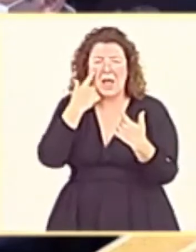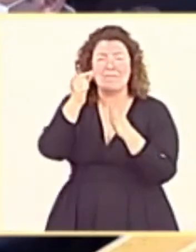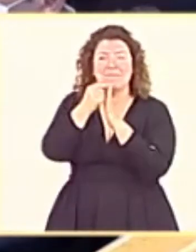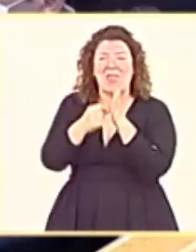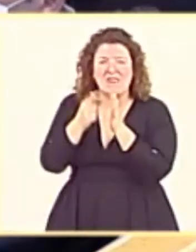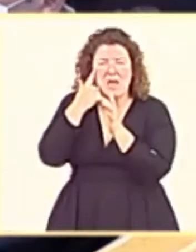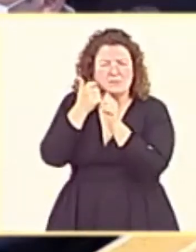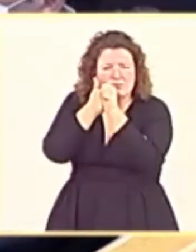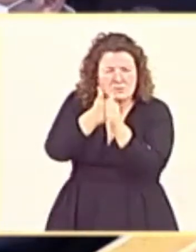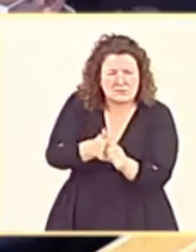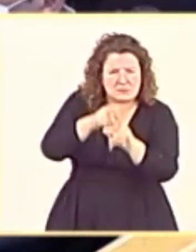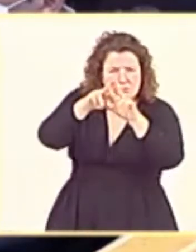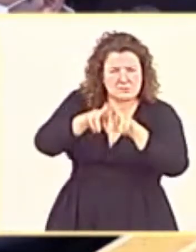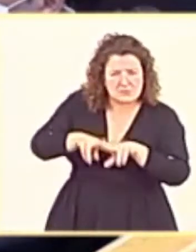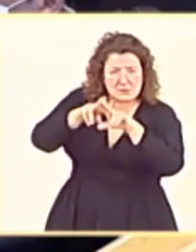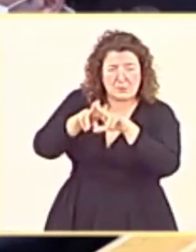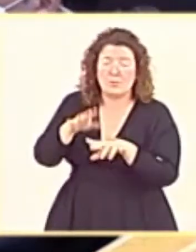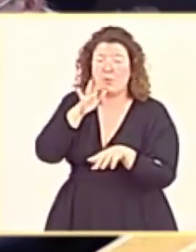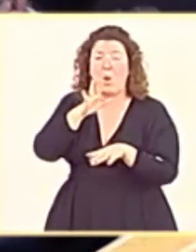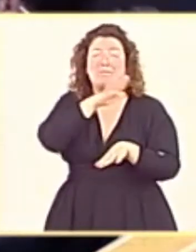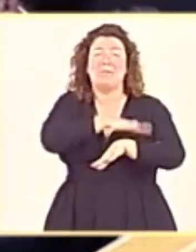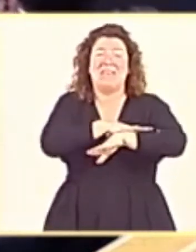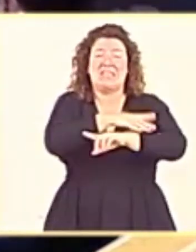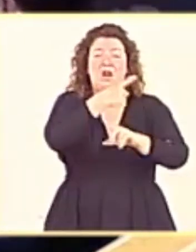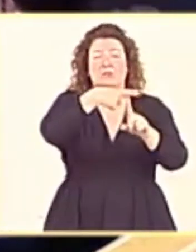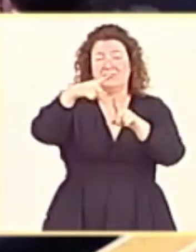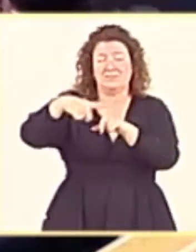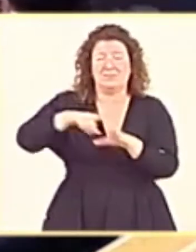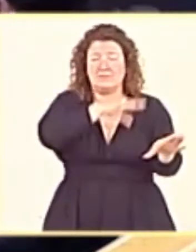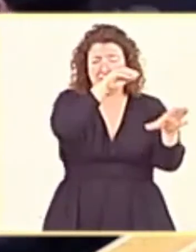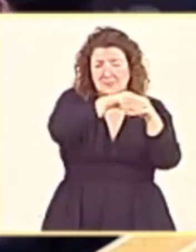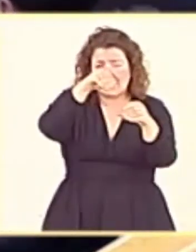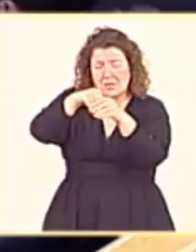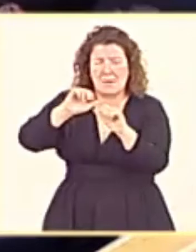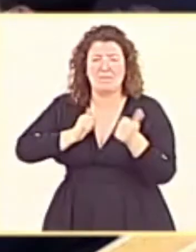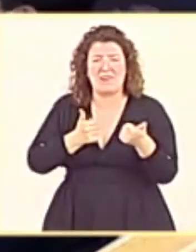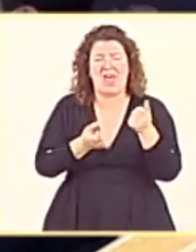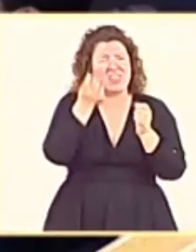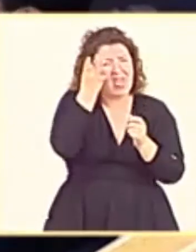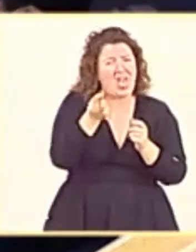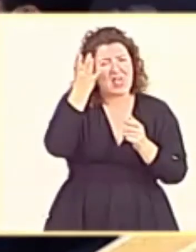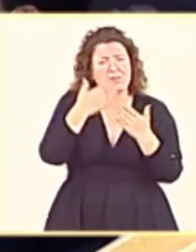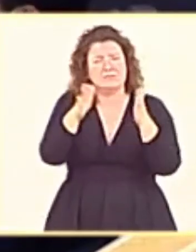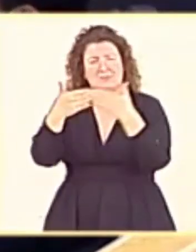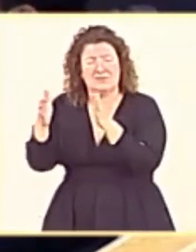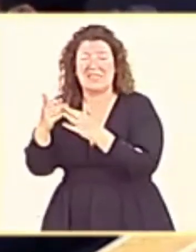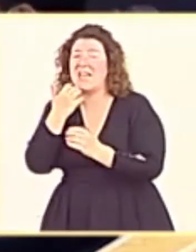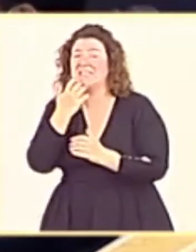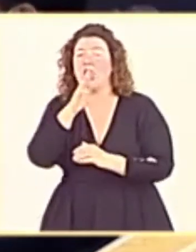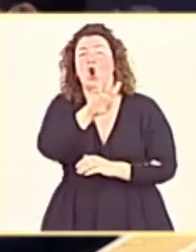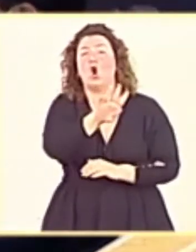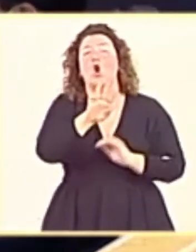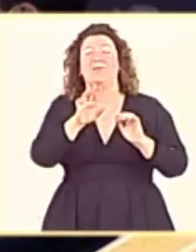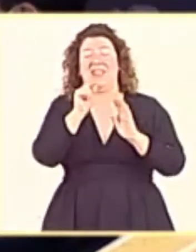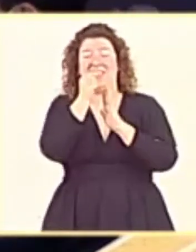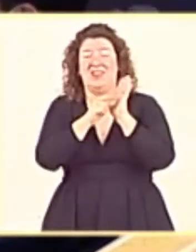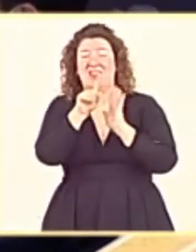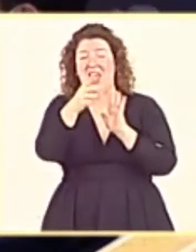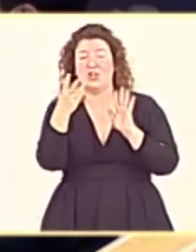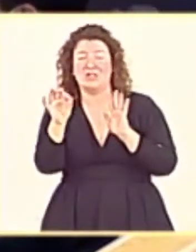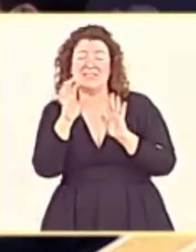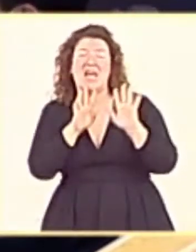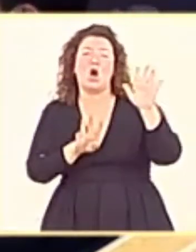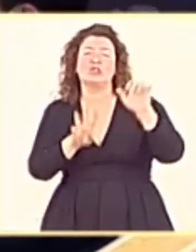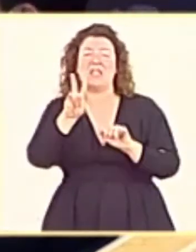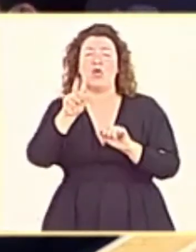medidas que impulsamos desde los distintos departamentos ministeriales, ya iniciadas en más de un 82% y con una transferencia de